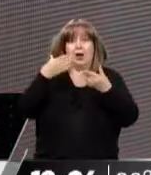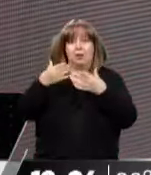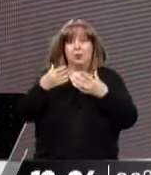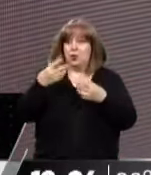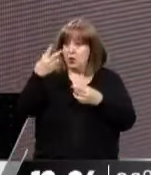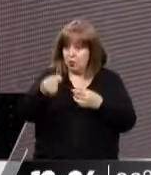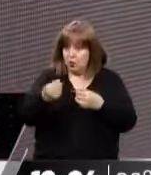judicial para que la obliguen. Bien.